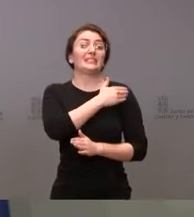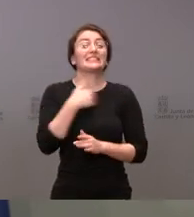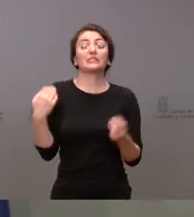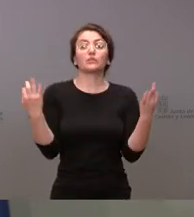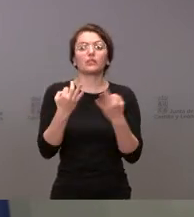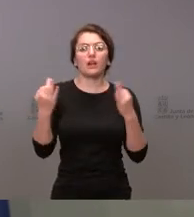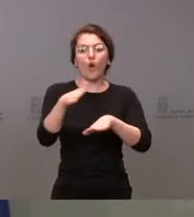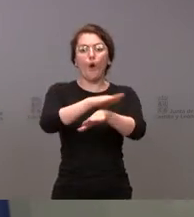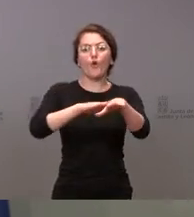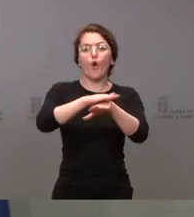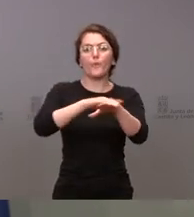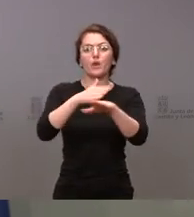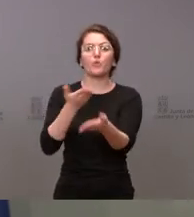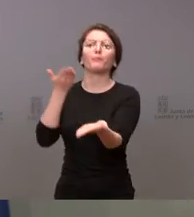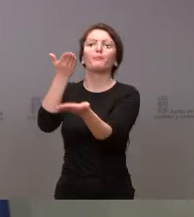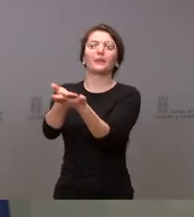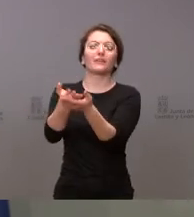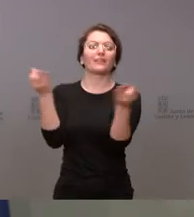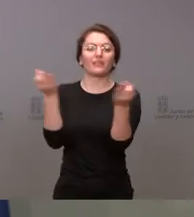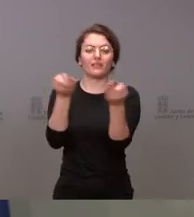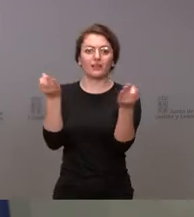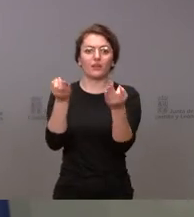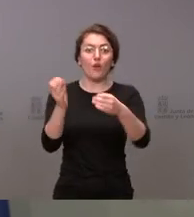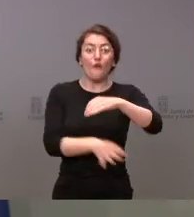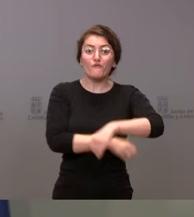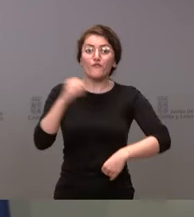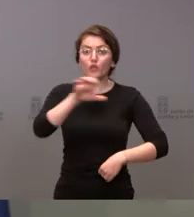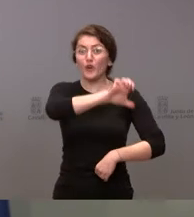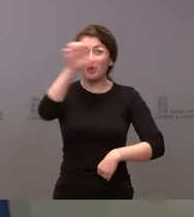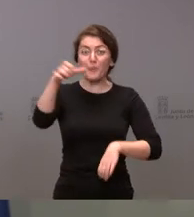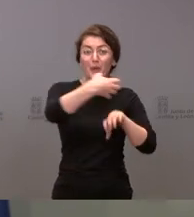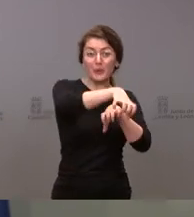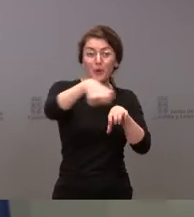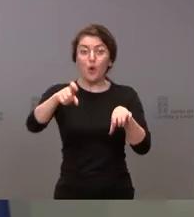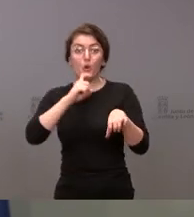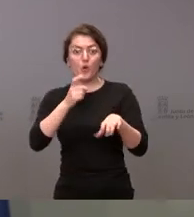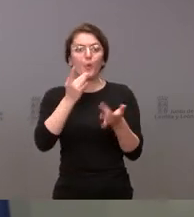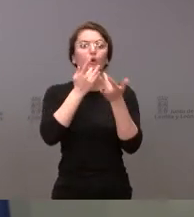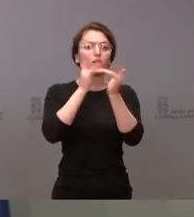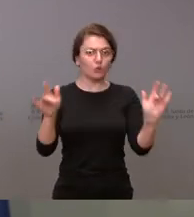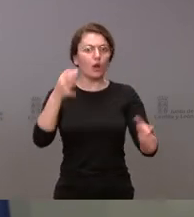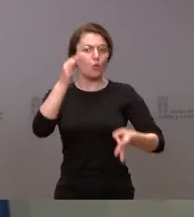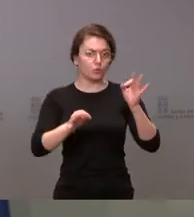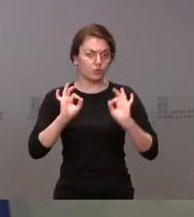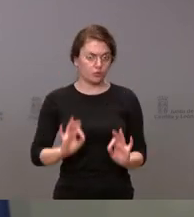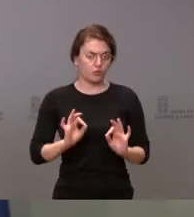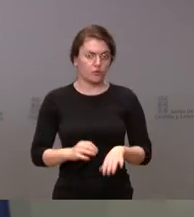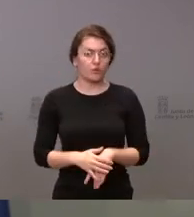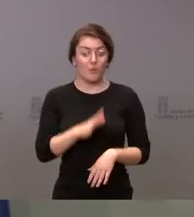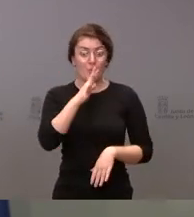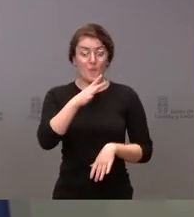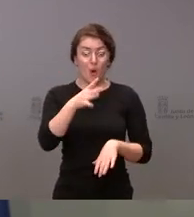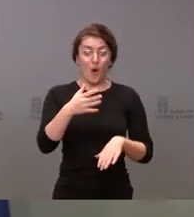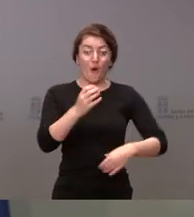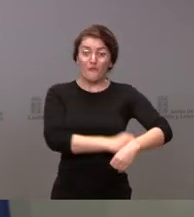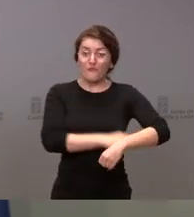Gobierno para que la distribución de los fondos europeos se realice con objetividad y justicia. Estos fondos europeos no